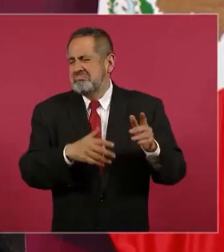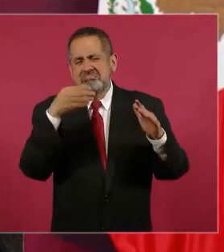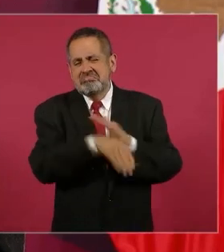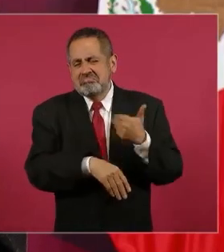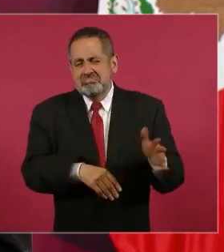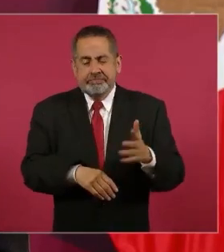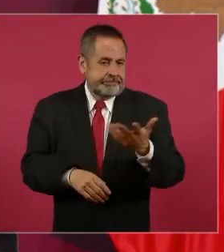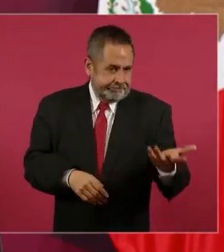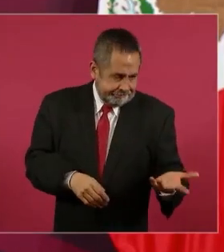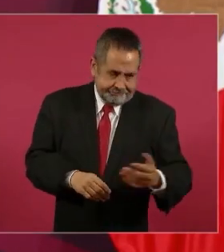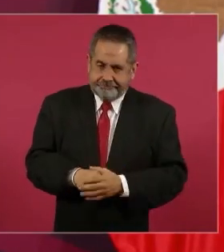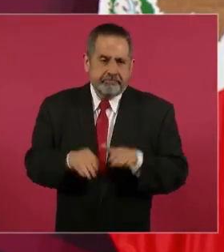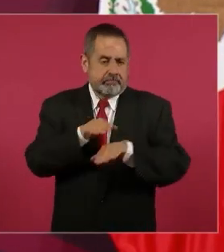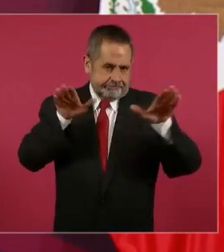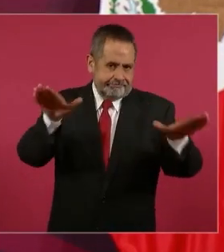no sólo eso hablando de aviones